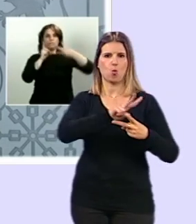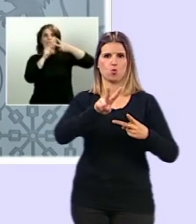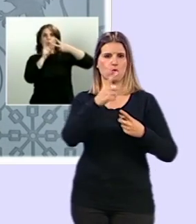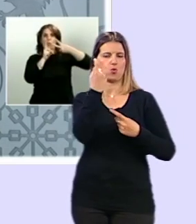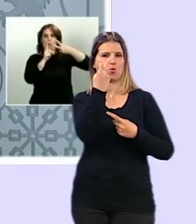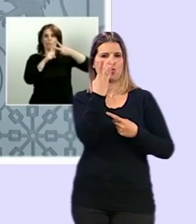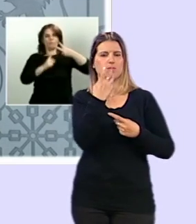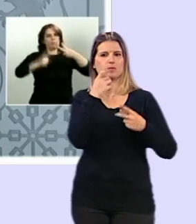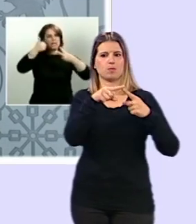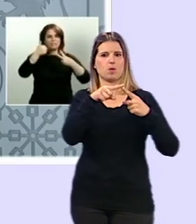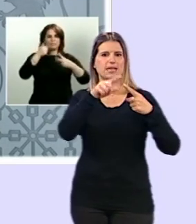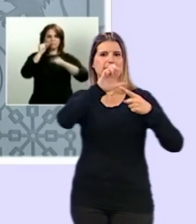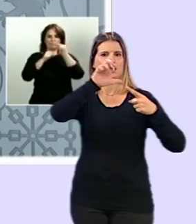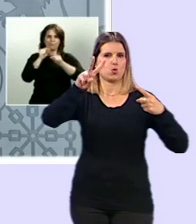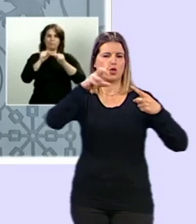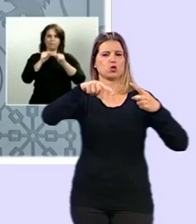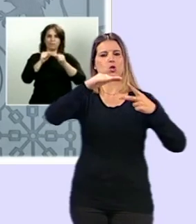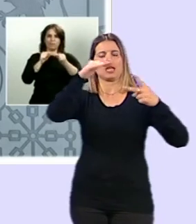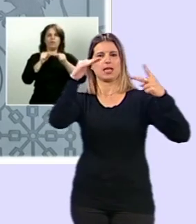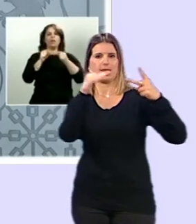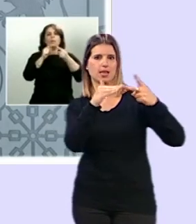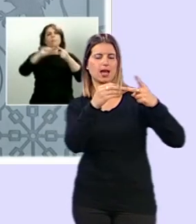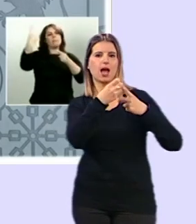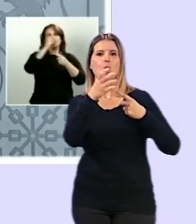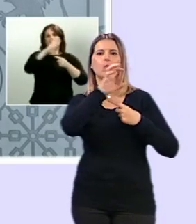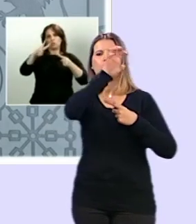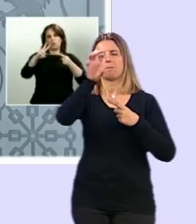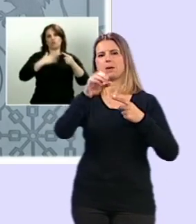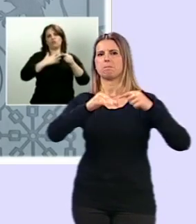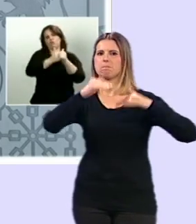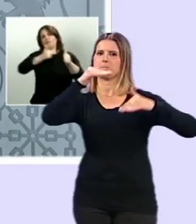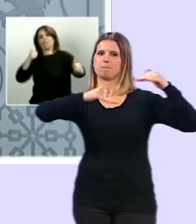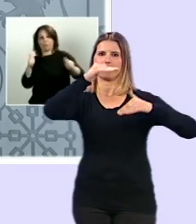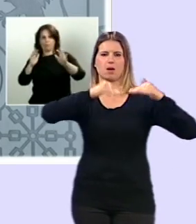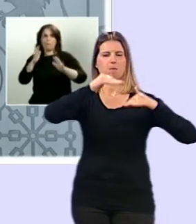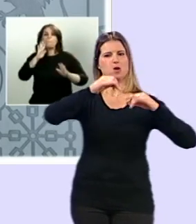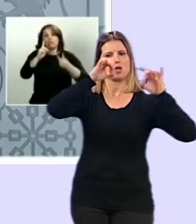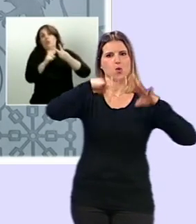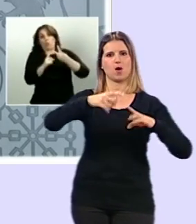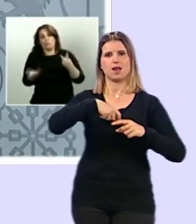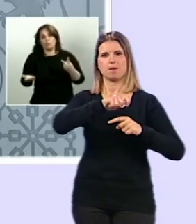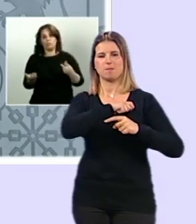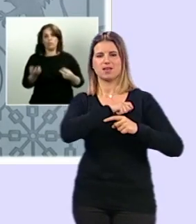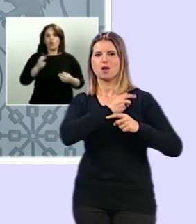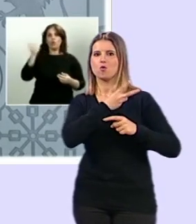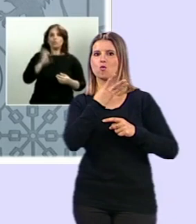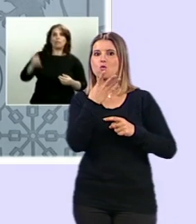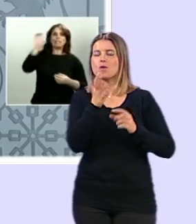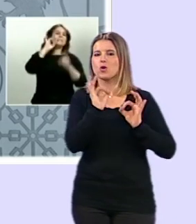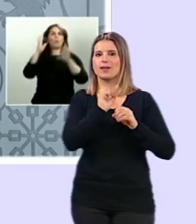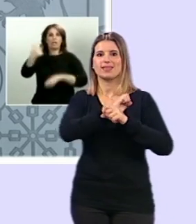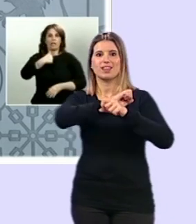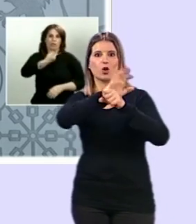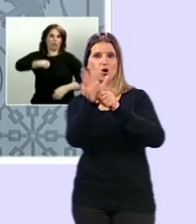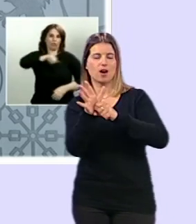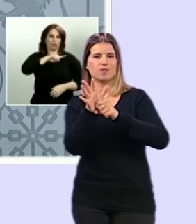muy, muy por detrás de Estados Unidos, aunque hay algunos países que están más o menos en los niveles que nosotros estamos, tanto de número de casos de incidencia